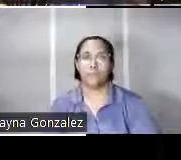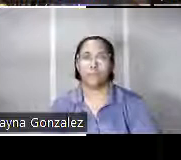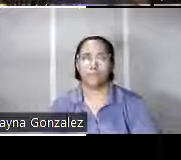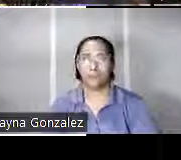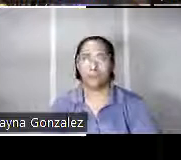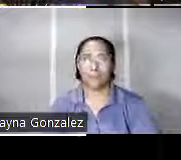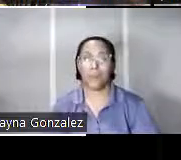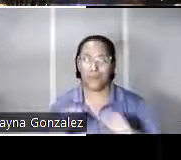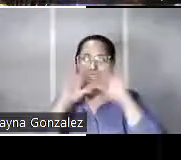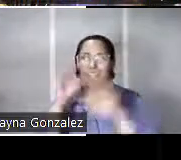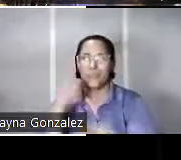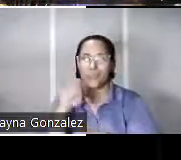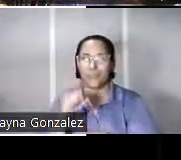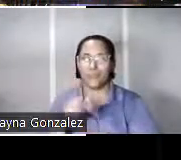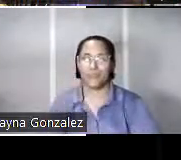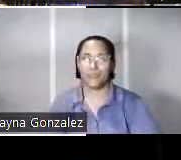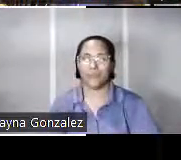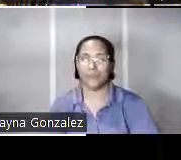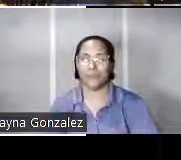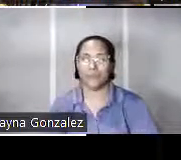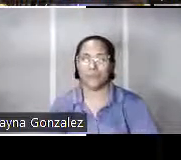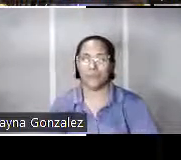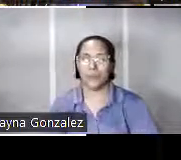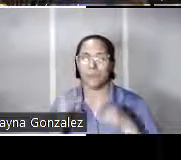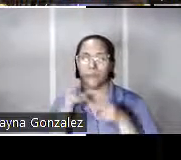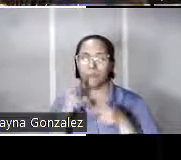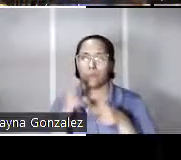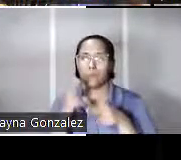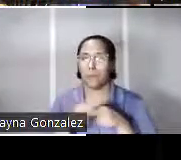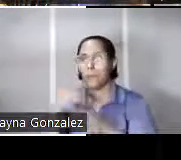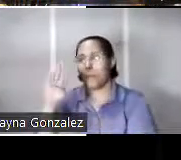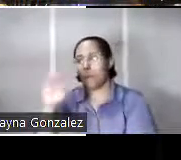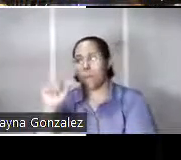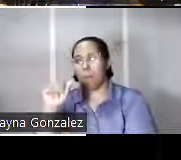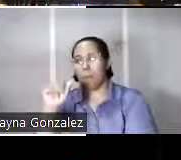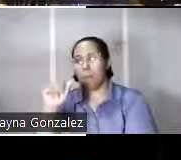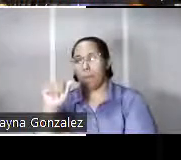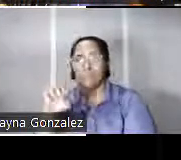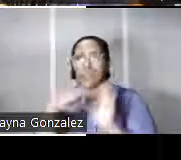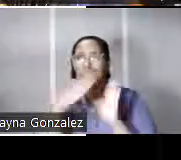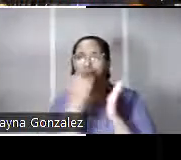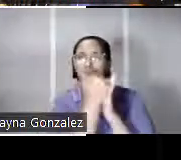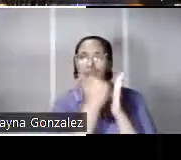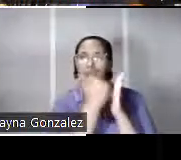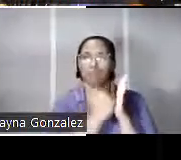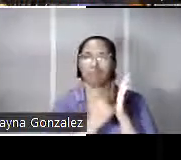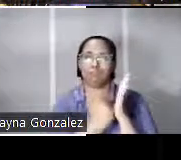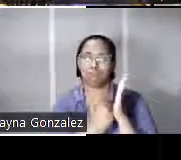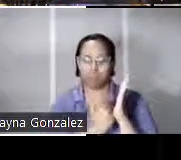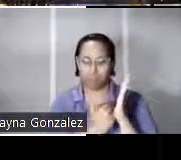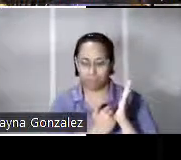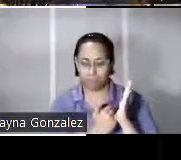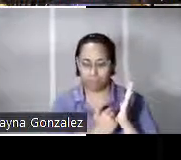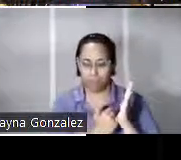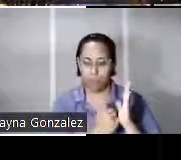si aquí bueno obviamente todo el mundo conoce al llamado bate siendo entrevistado por